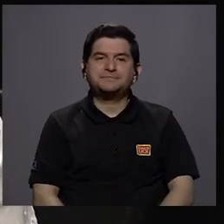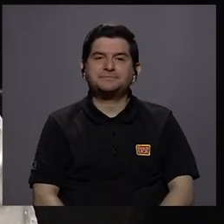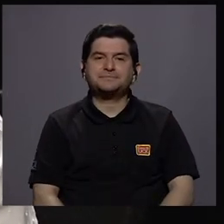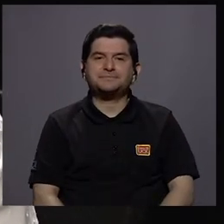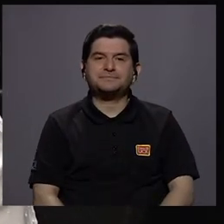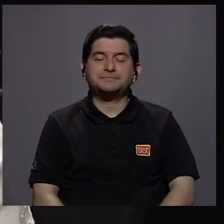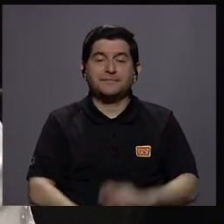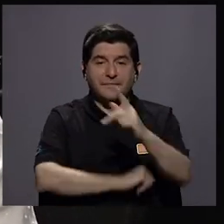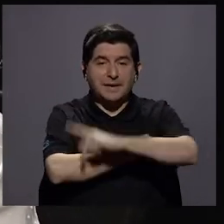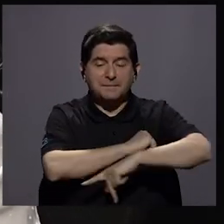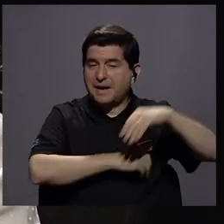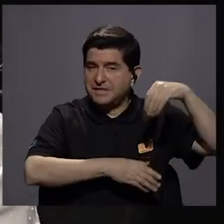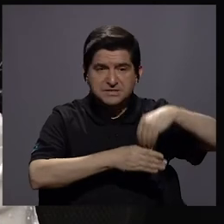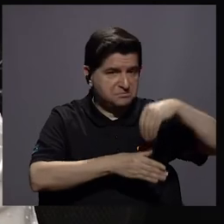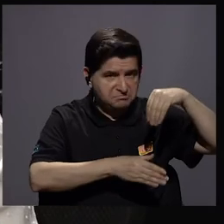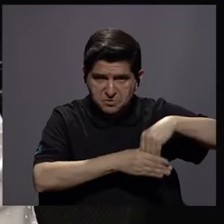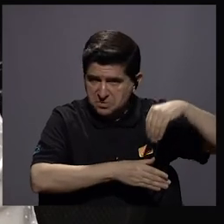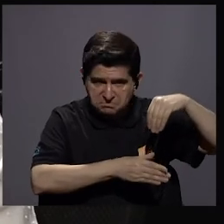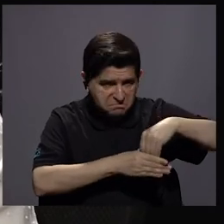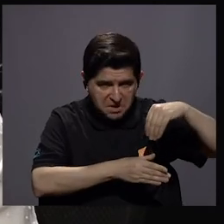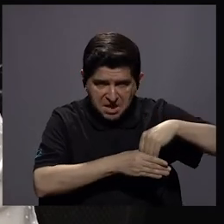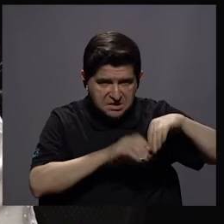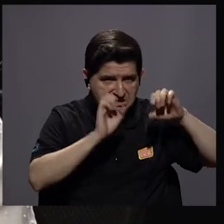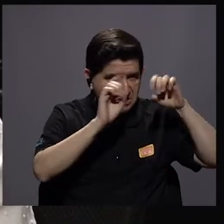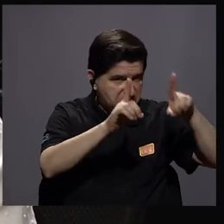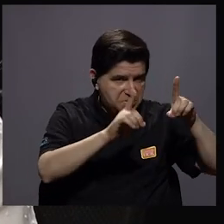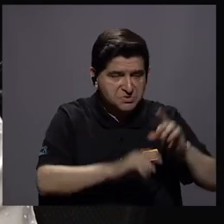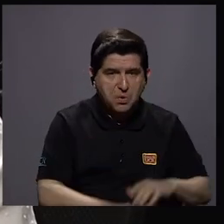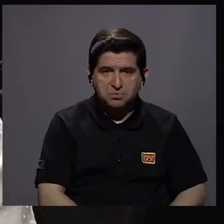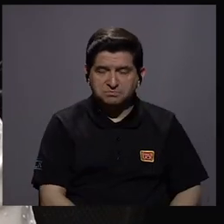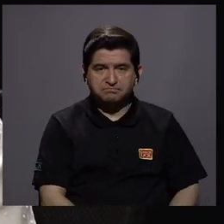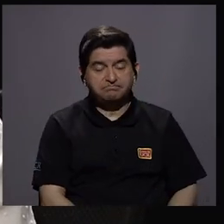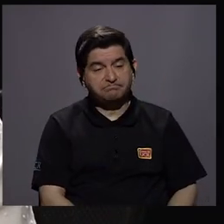país que no invierte en educación